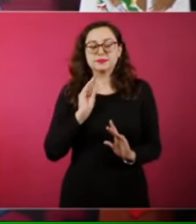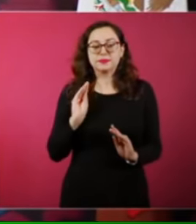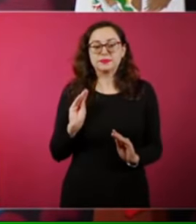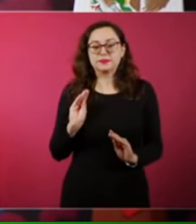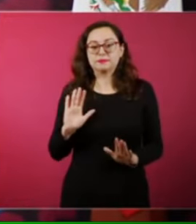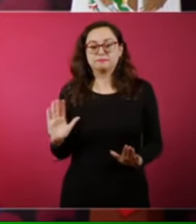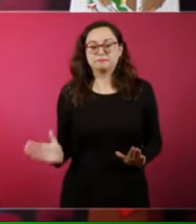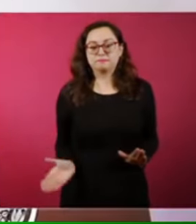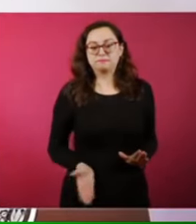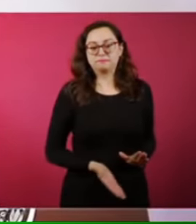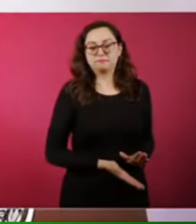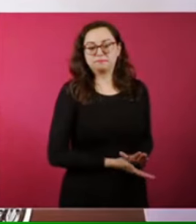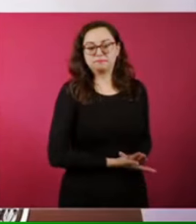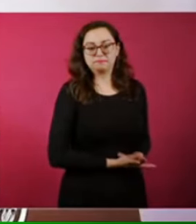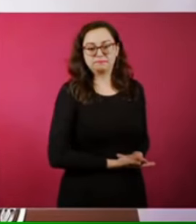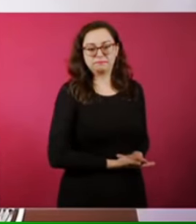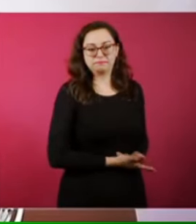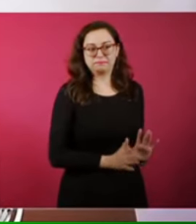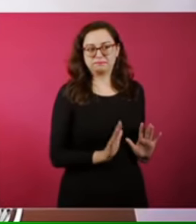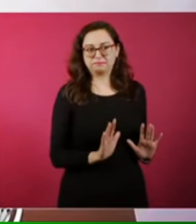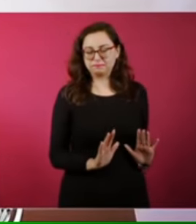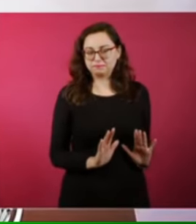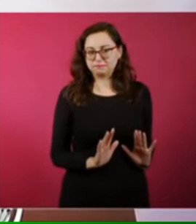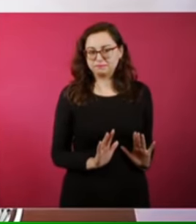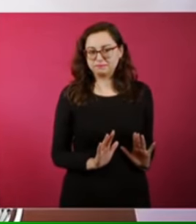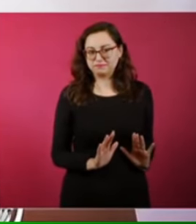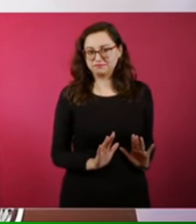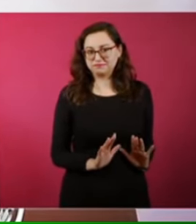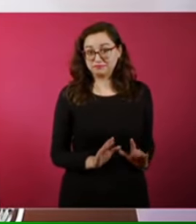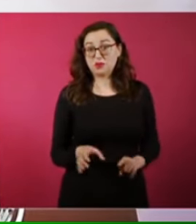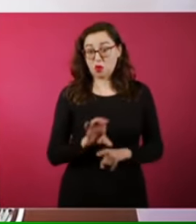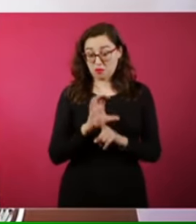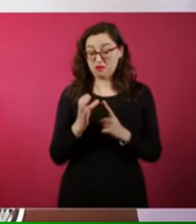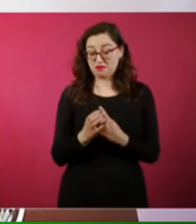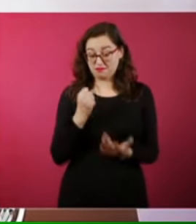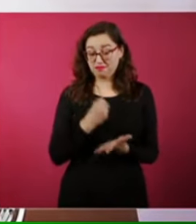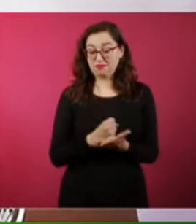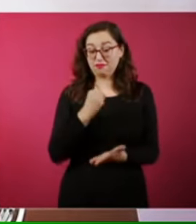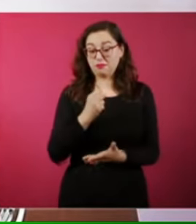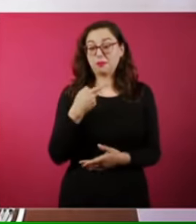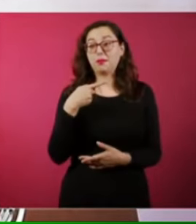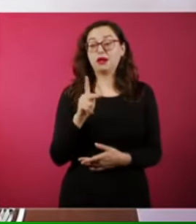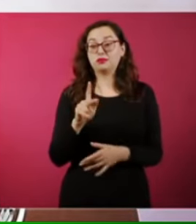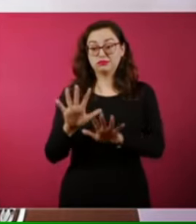del proyecto autorizado en comisiones al pleno